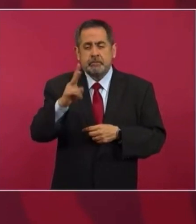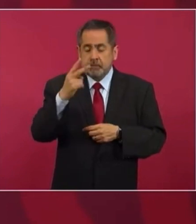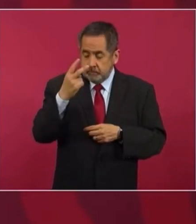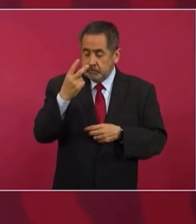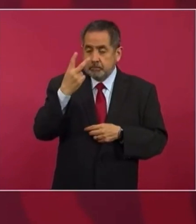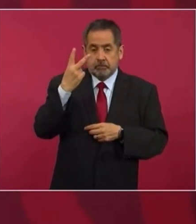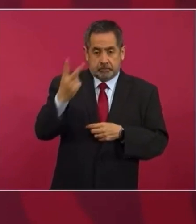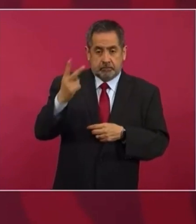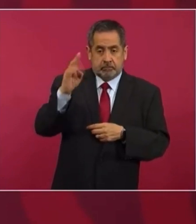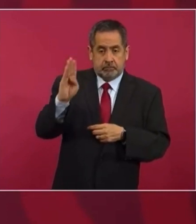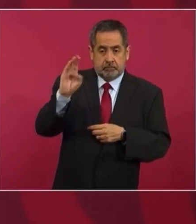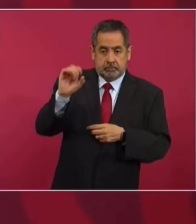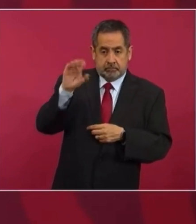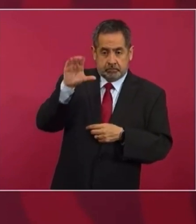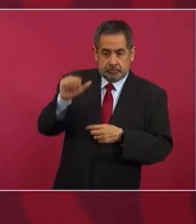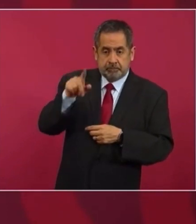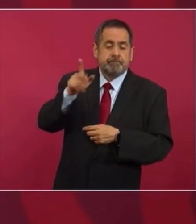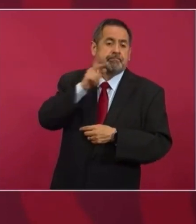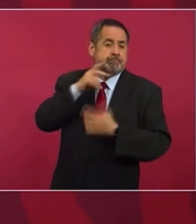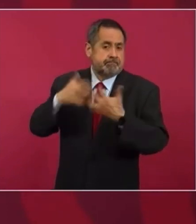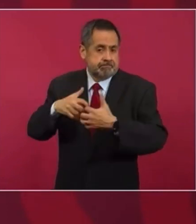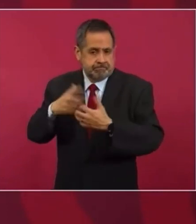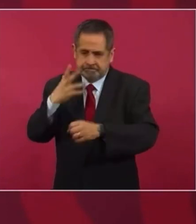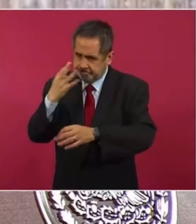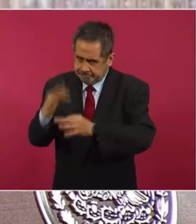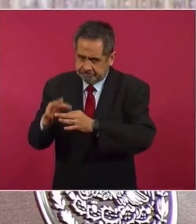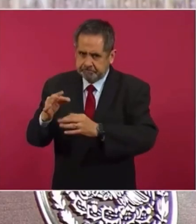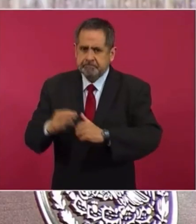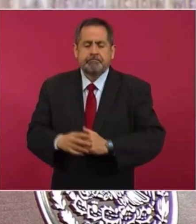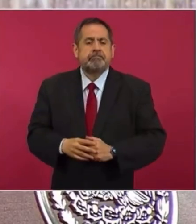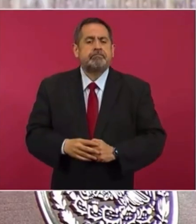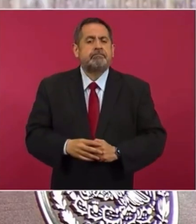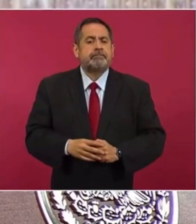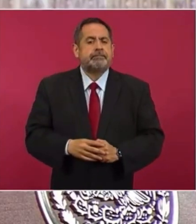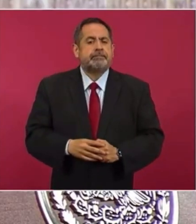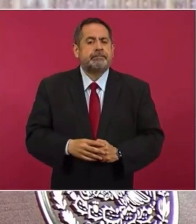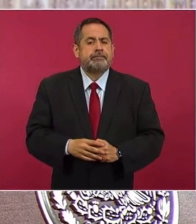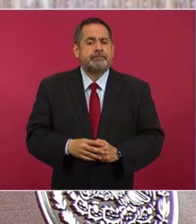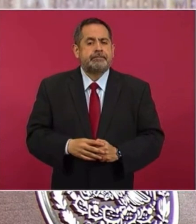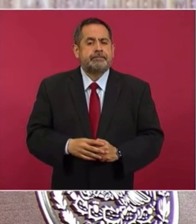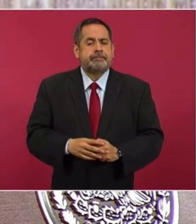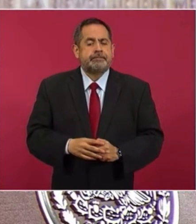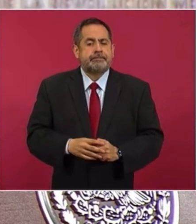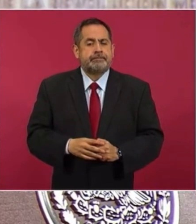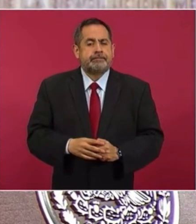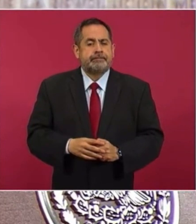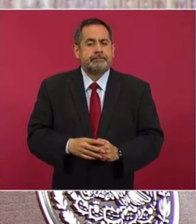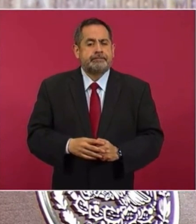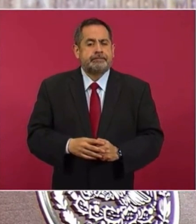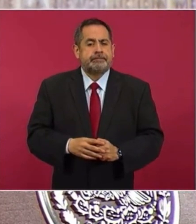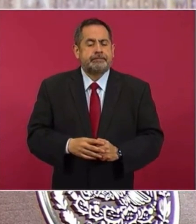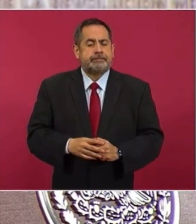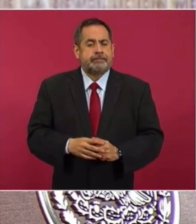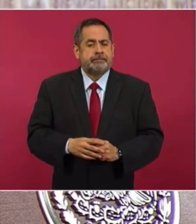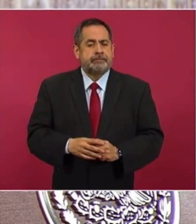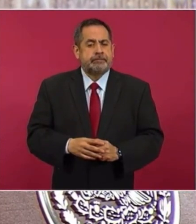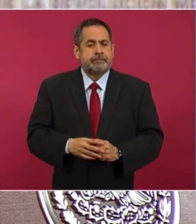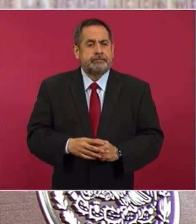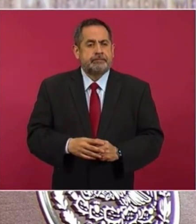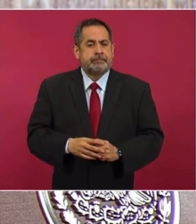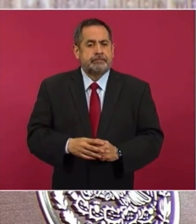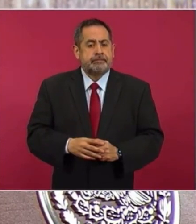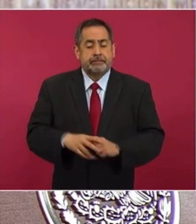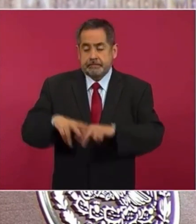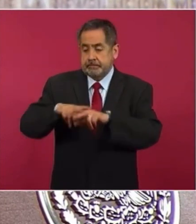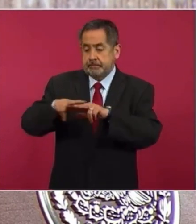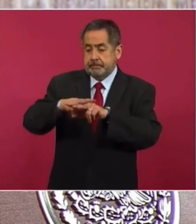tenemos que terminar el